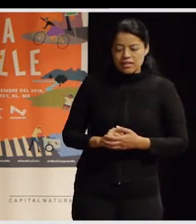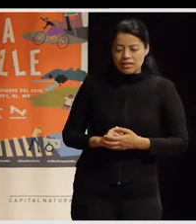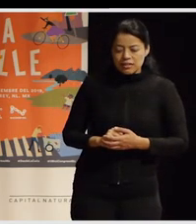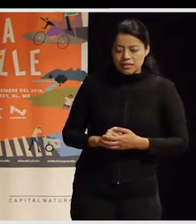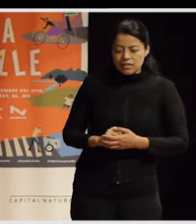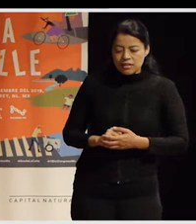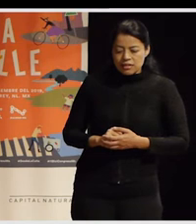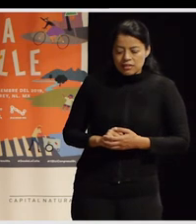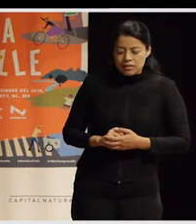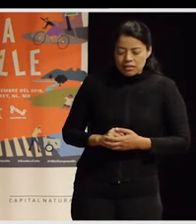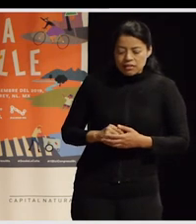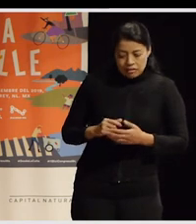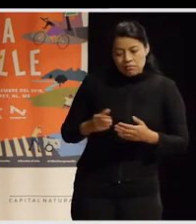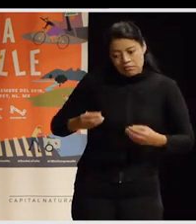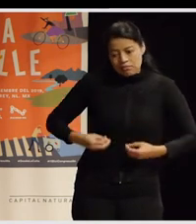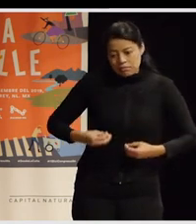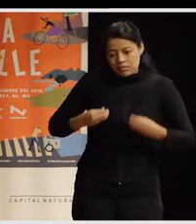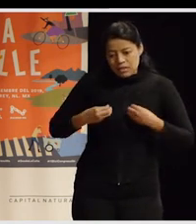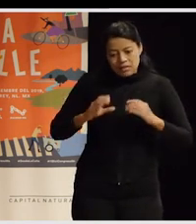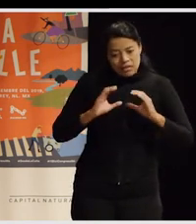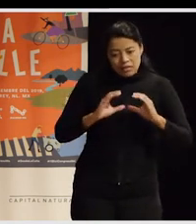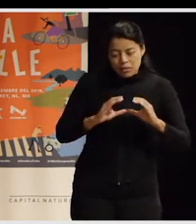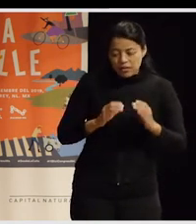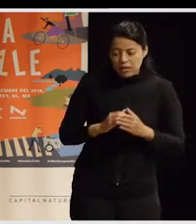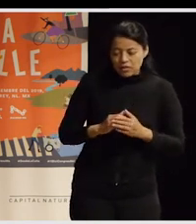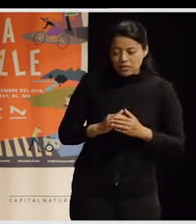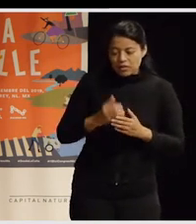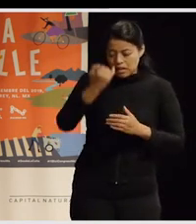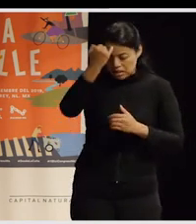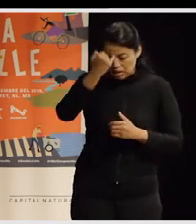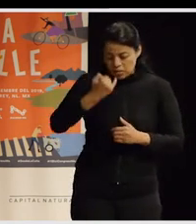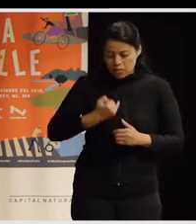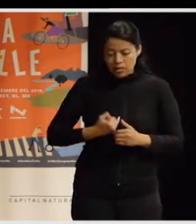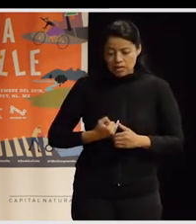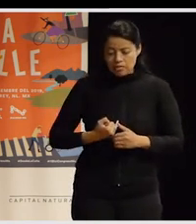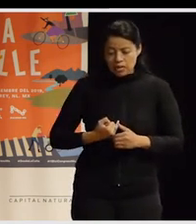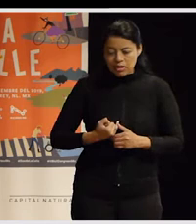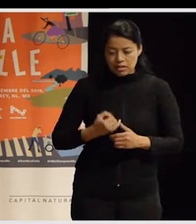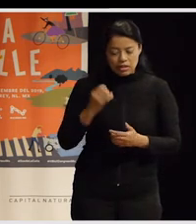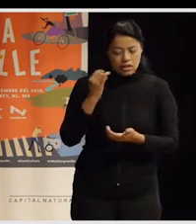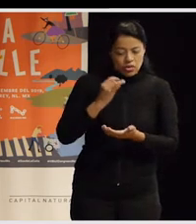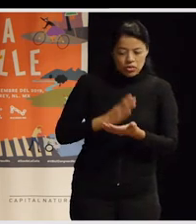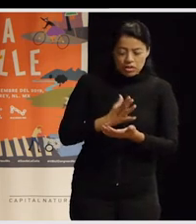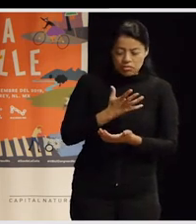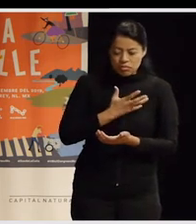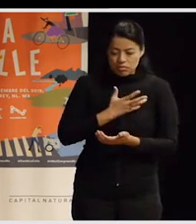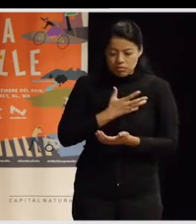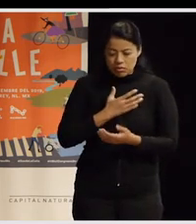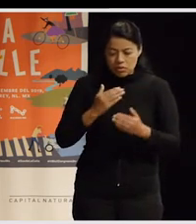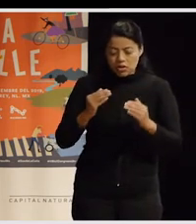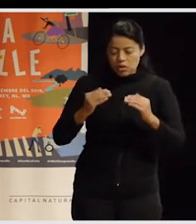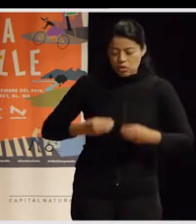de la reproducción de la vida, ¿no? de todo el tema de los cuidados, en realidad tenían una imagen de su ciudad que correspondía con una vida en red,